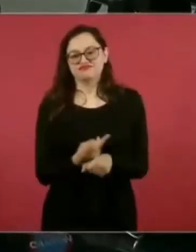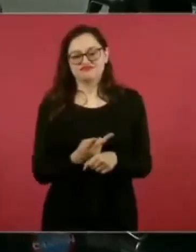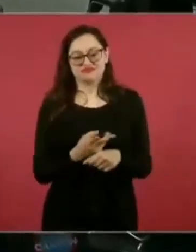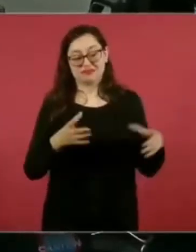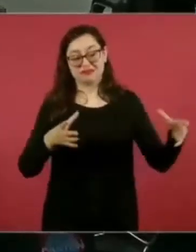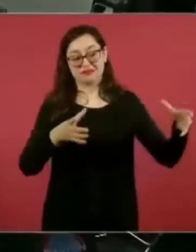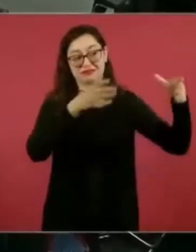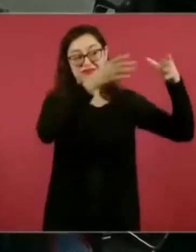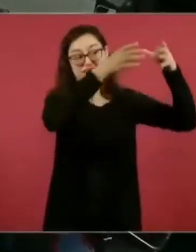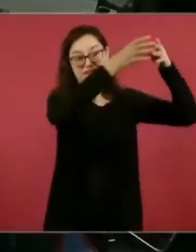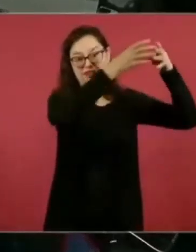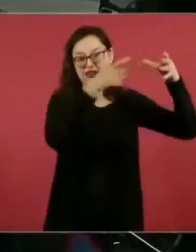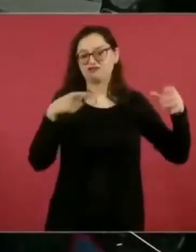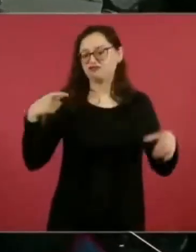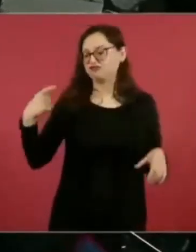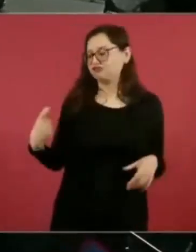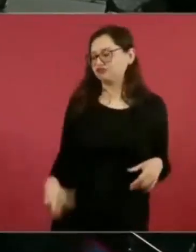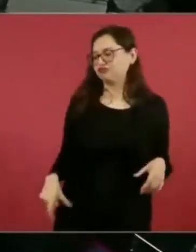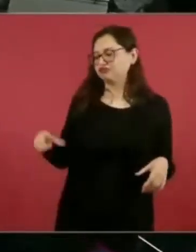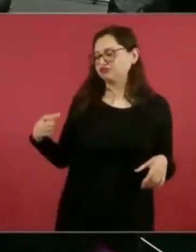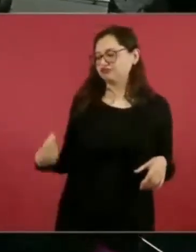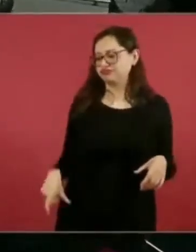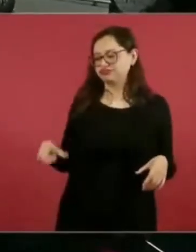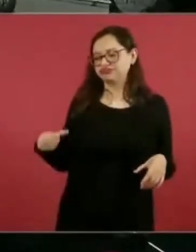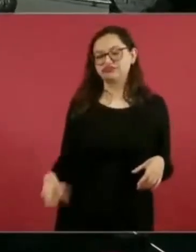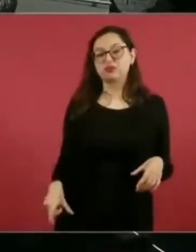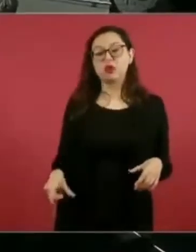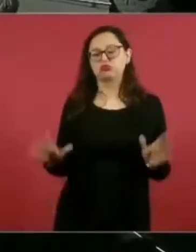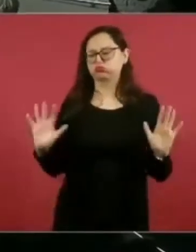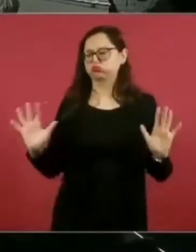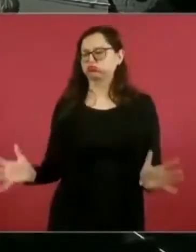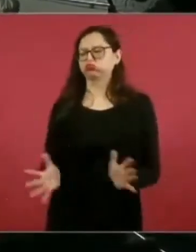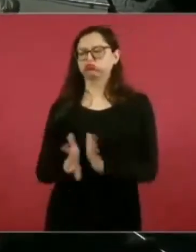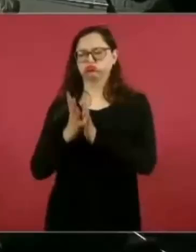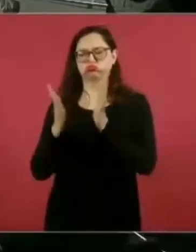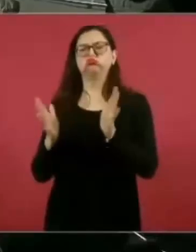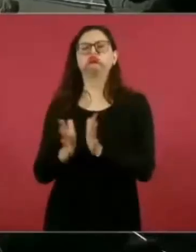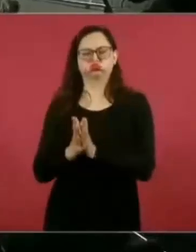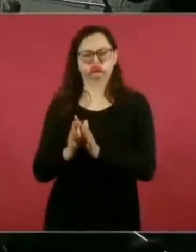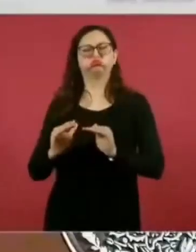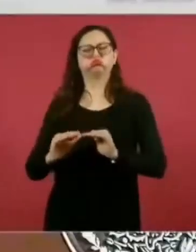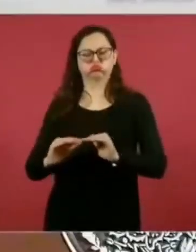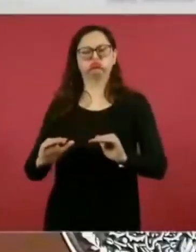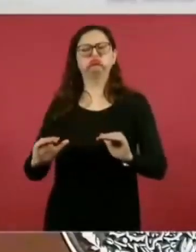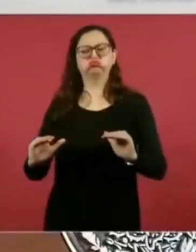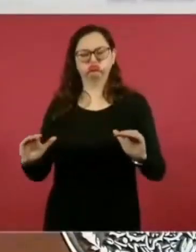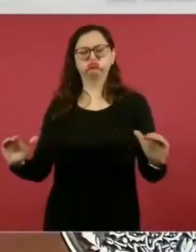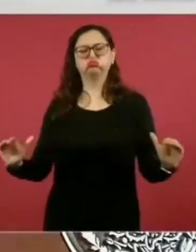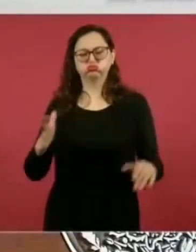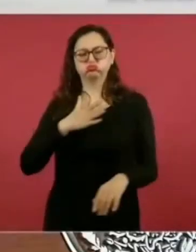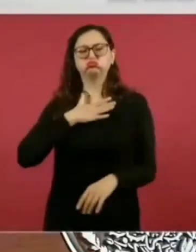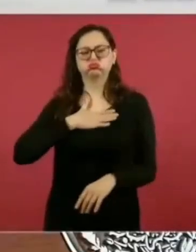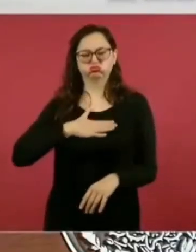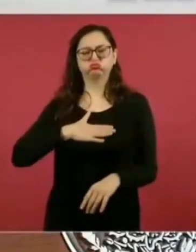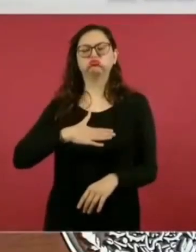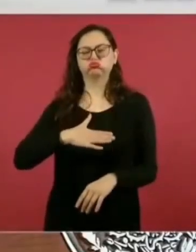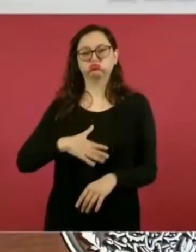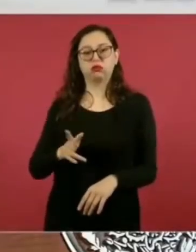aparentar de que vivíamos en una democracia y de que había justicia.